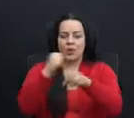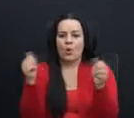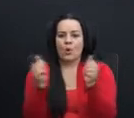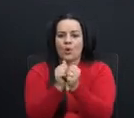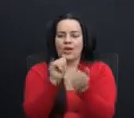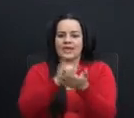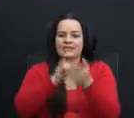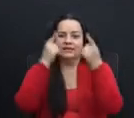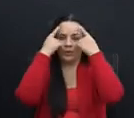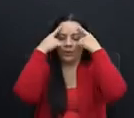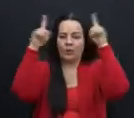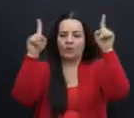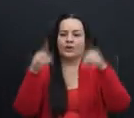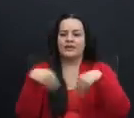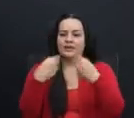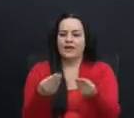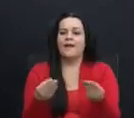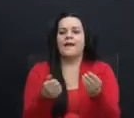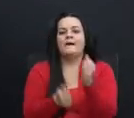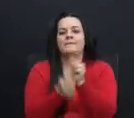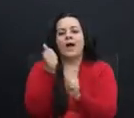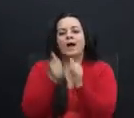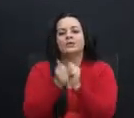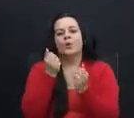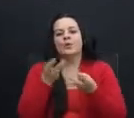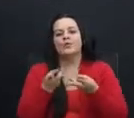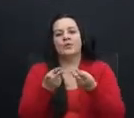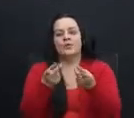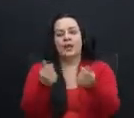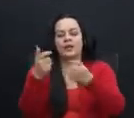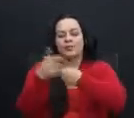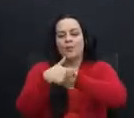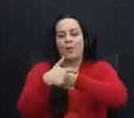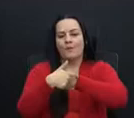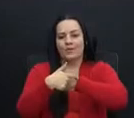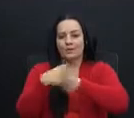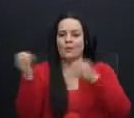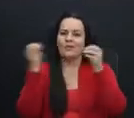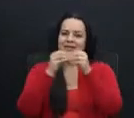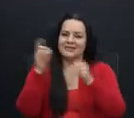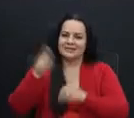logro que les da una mayor fluidez en los momentos en que más lo necesitan. Muchísimas gracias. Gracias. Gracias. Gracias. Gracias.